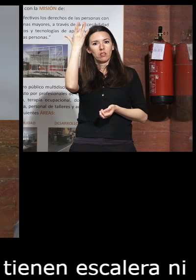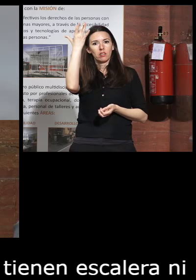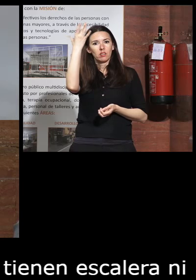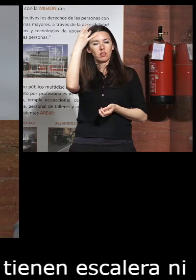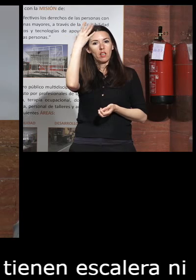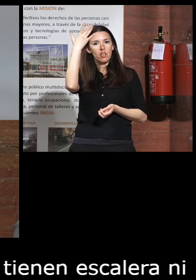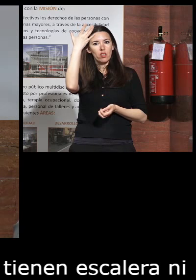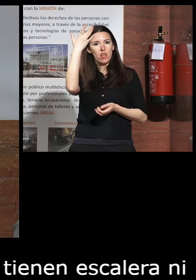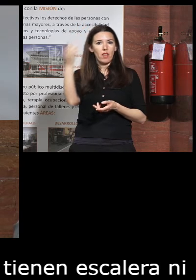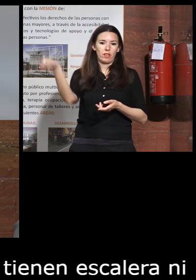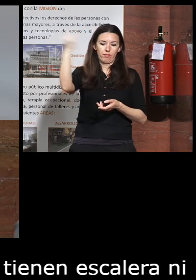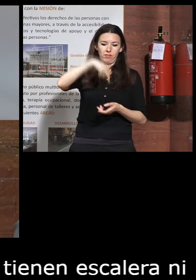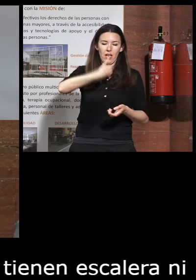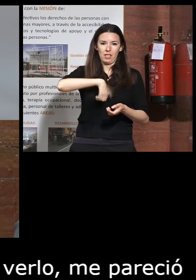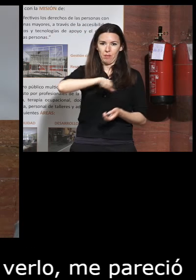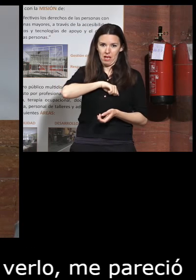de traerlos a España